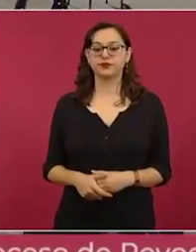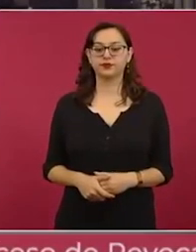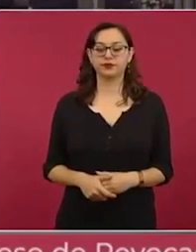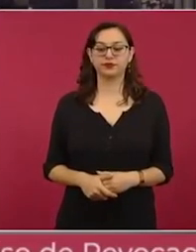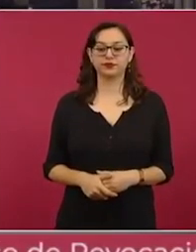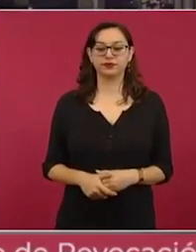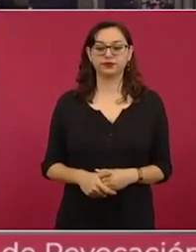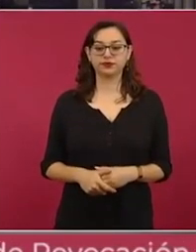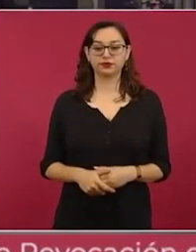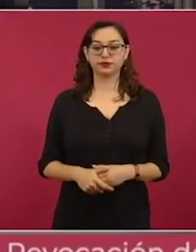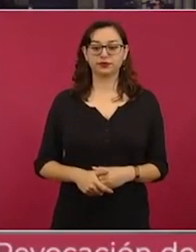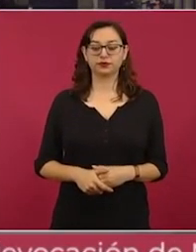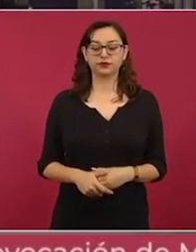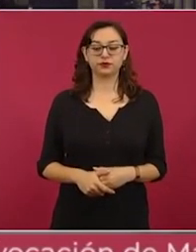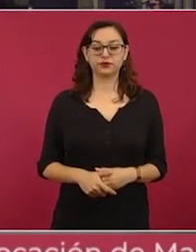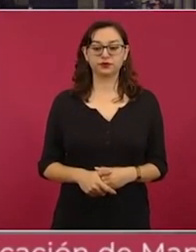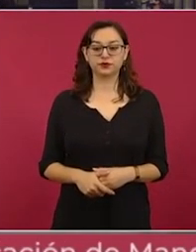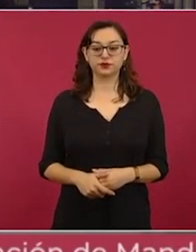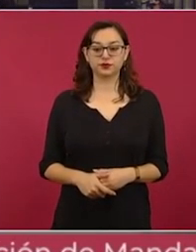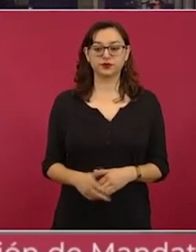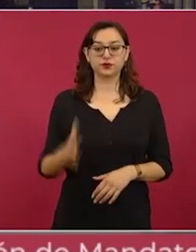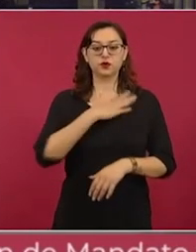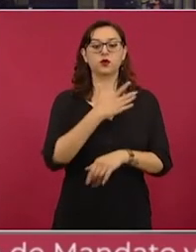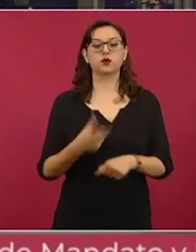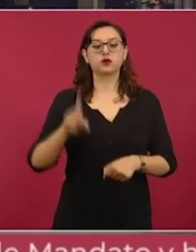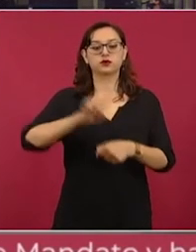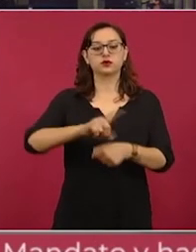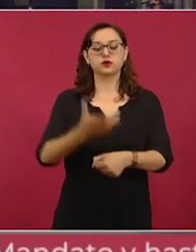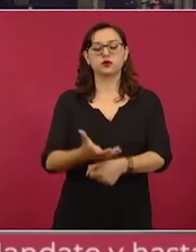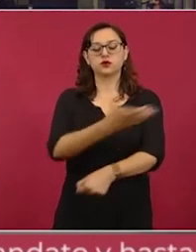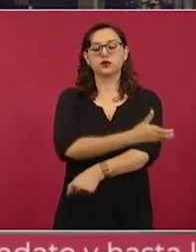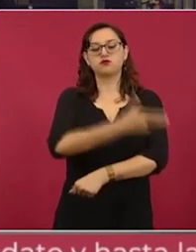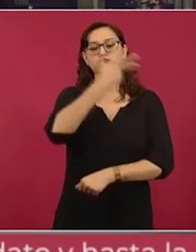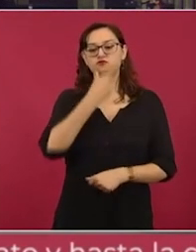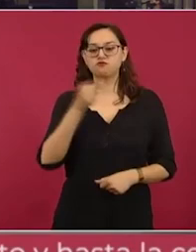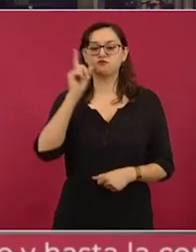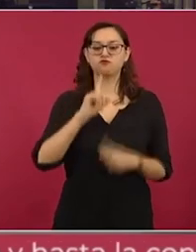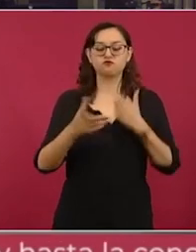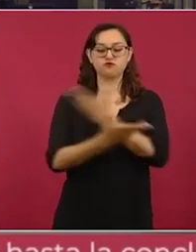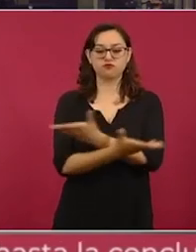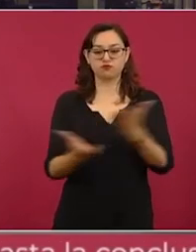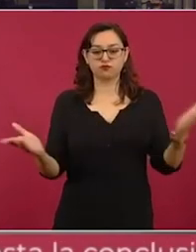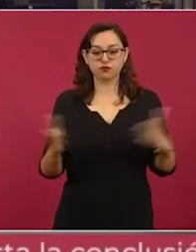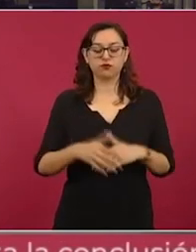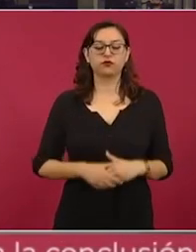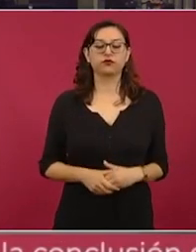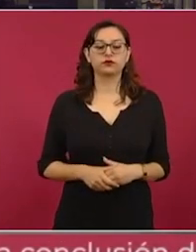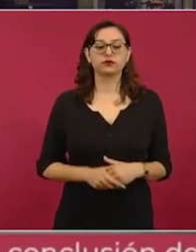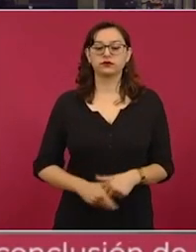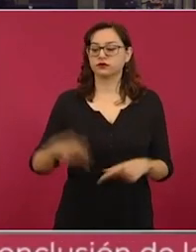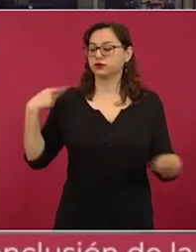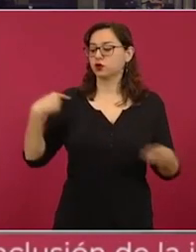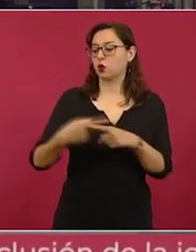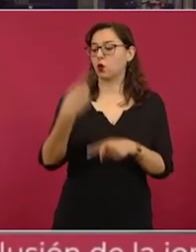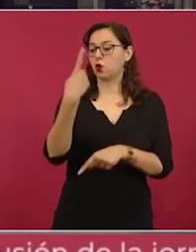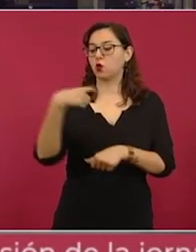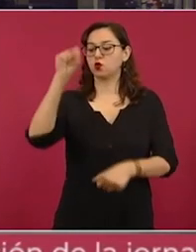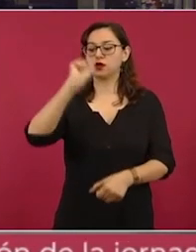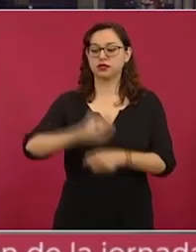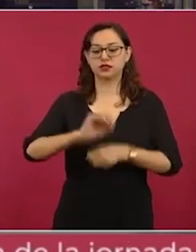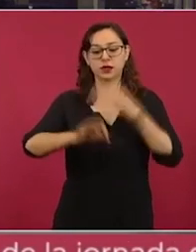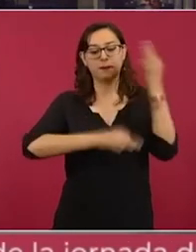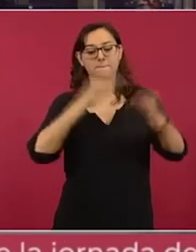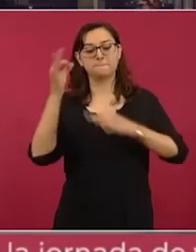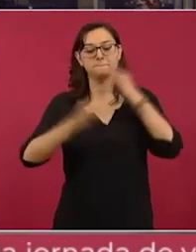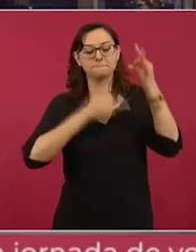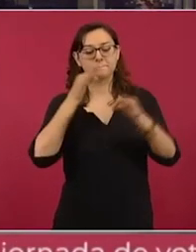Gracias, presidente. Buenos días, compañeras, compañeros. Este es el ¿Quién es quién? en las mentiras de la semana del